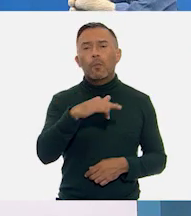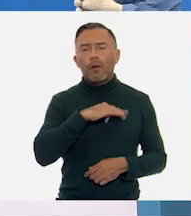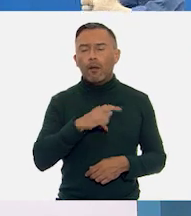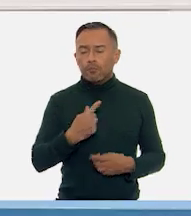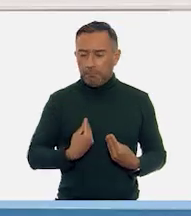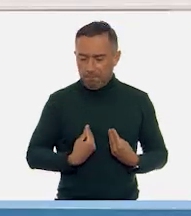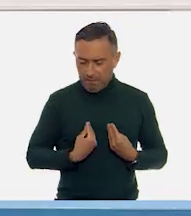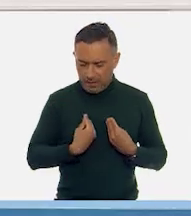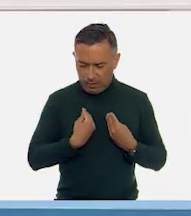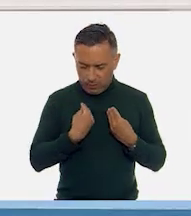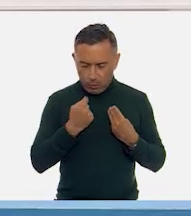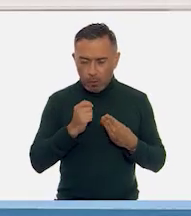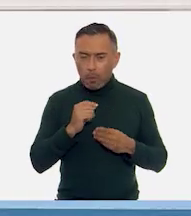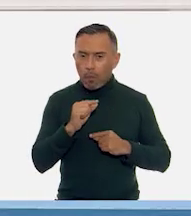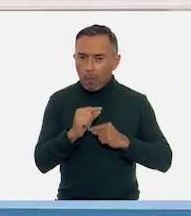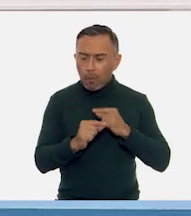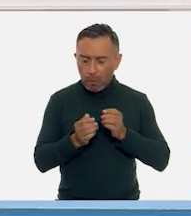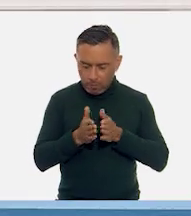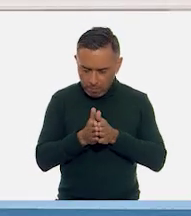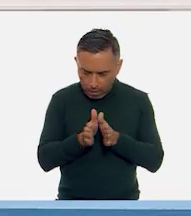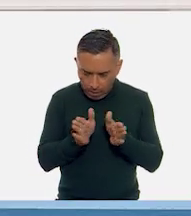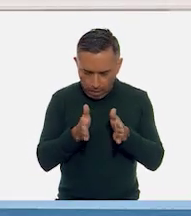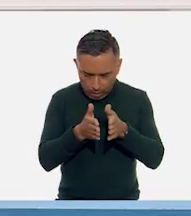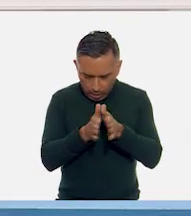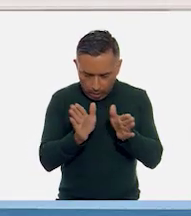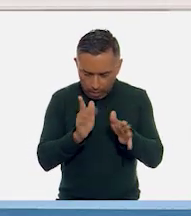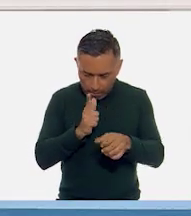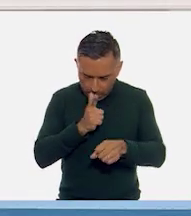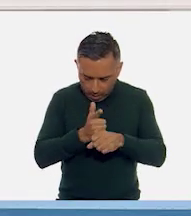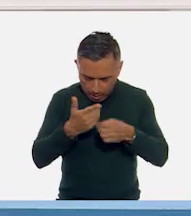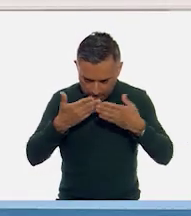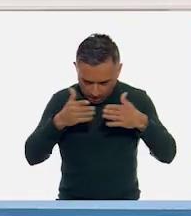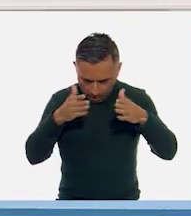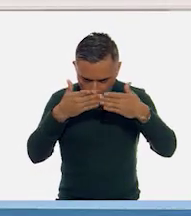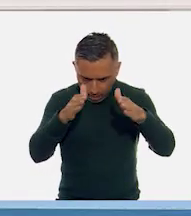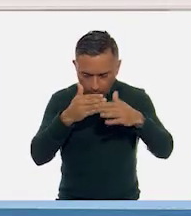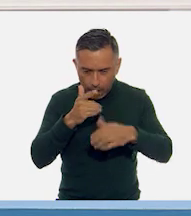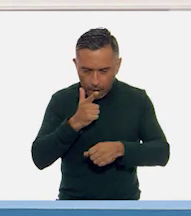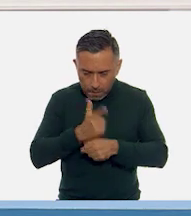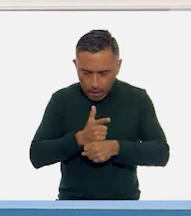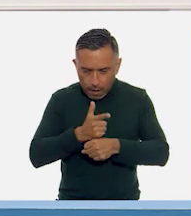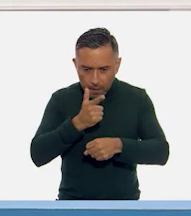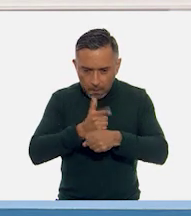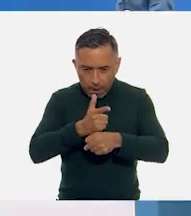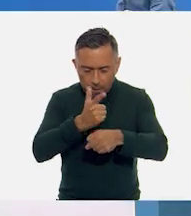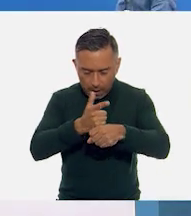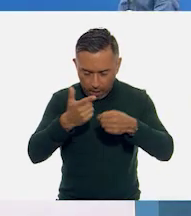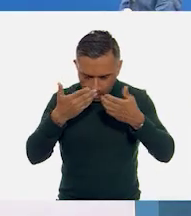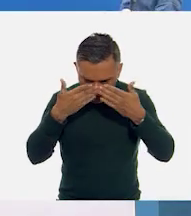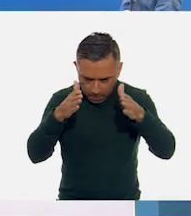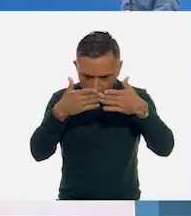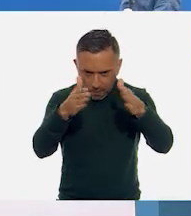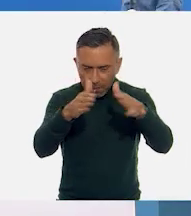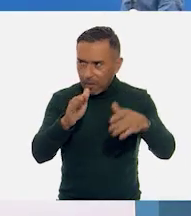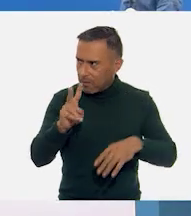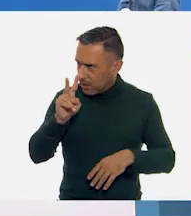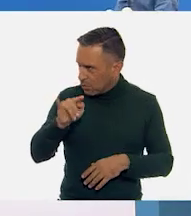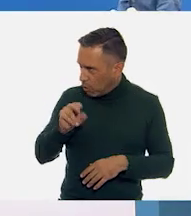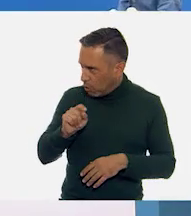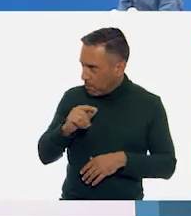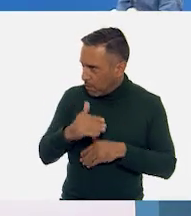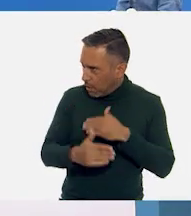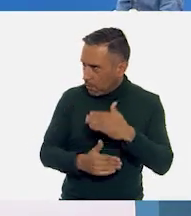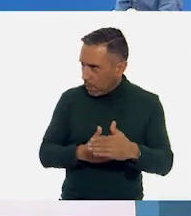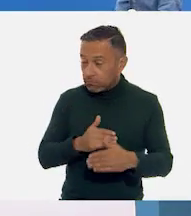y vamos descubriendo la vida a cada paso que damos, ¿o no? Sí, sí, sí, Raulito,